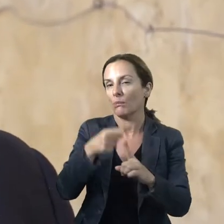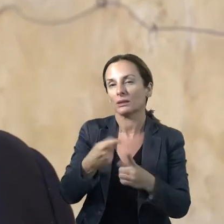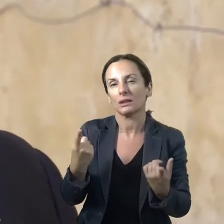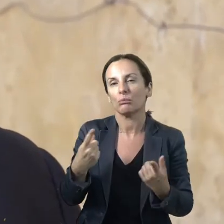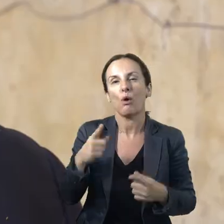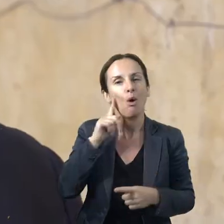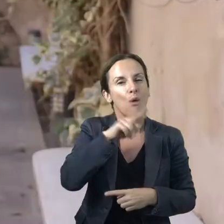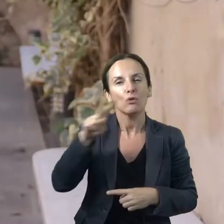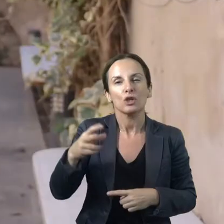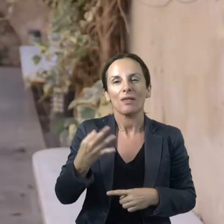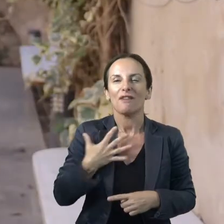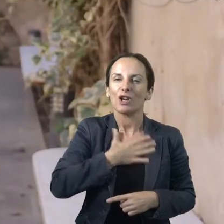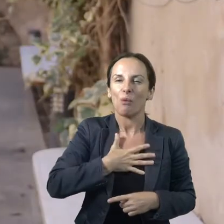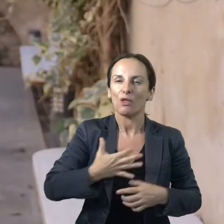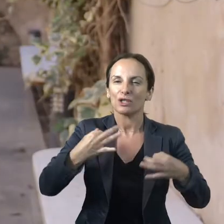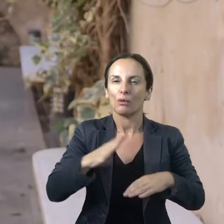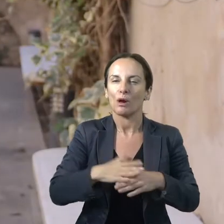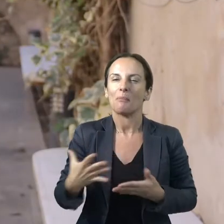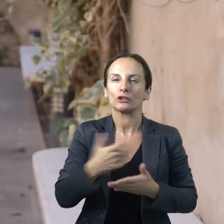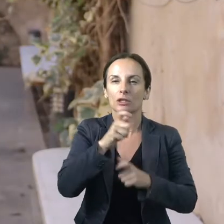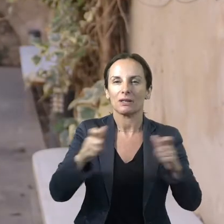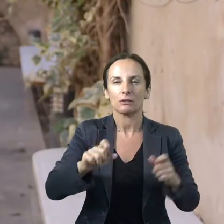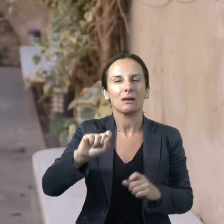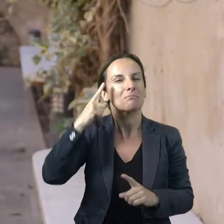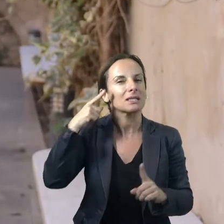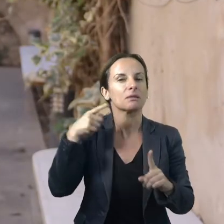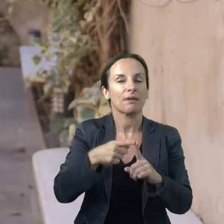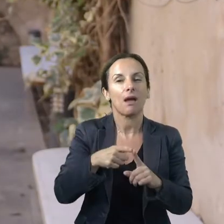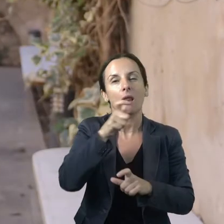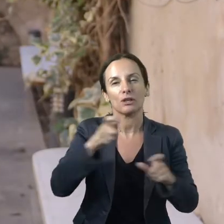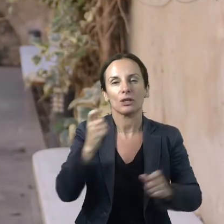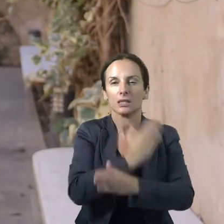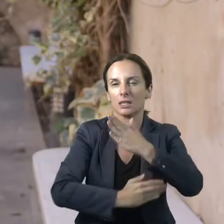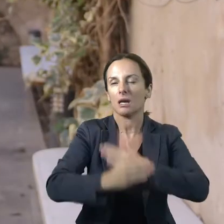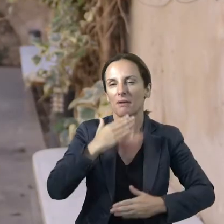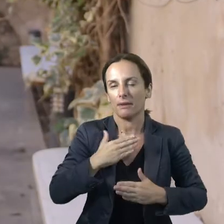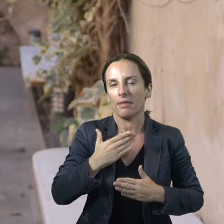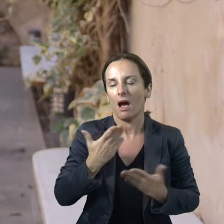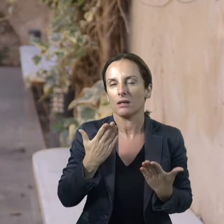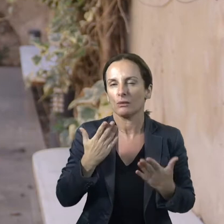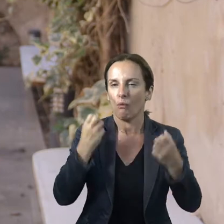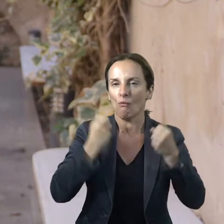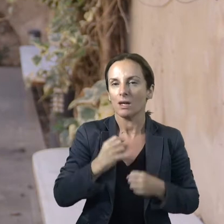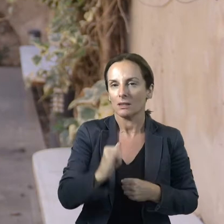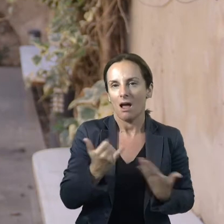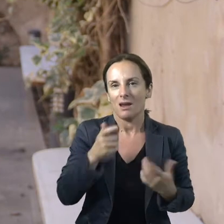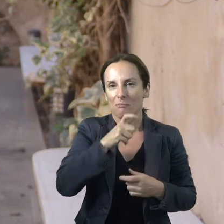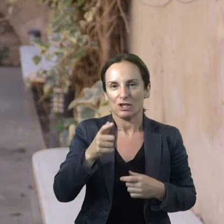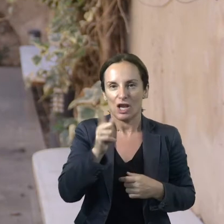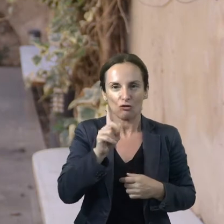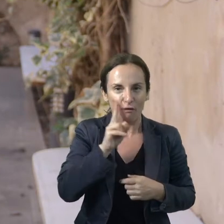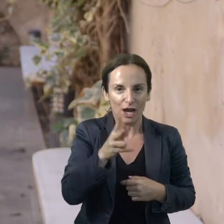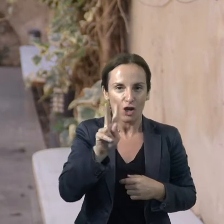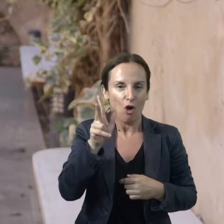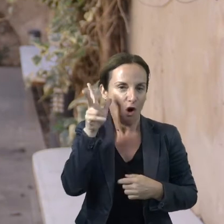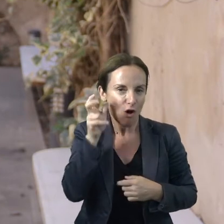seguro para todas las personas, y especialmente para las personas con discapacidades severas. El que no camina, el que no ve, el que no oye, el que no entiende.